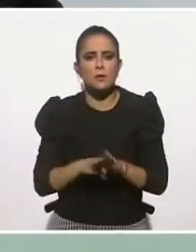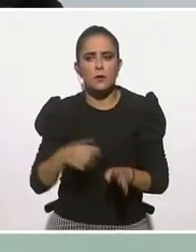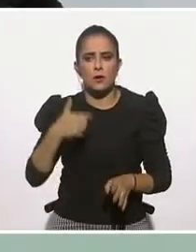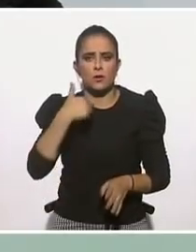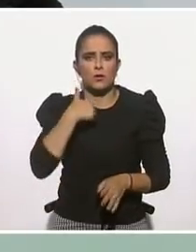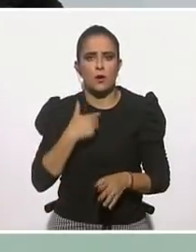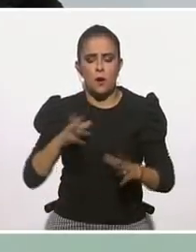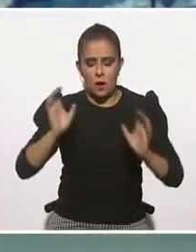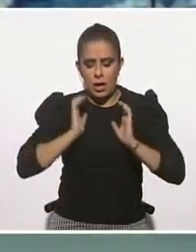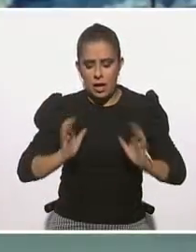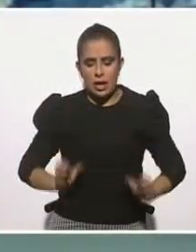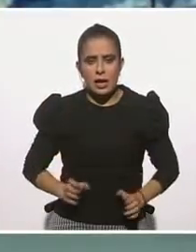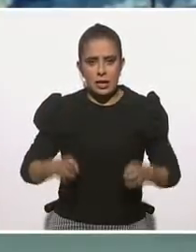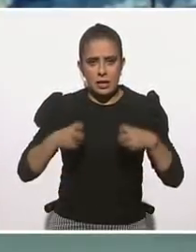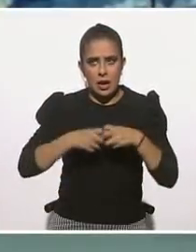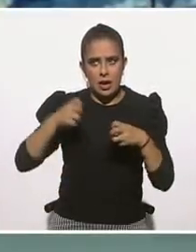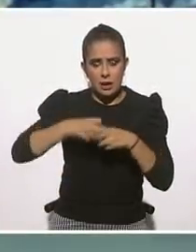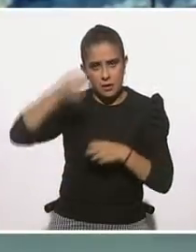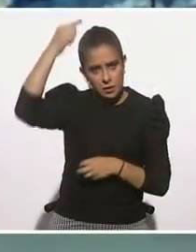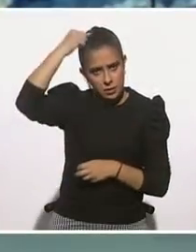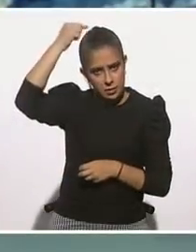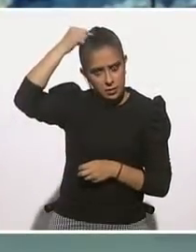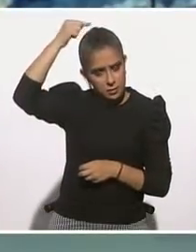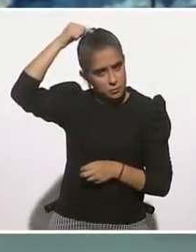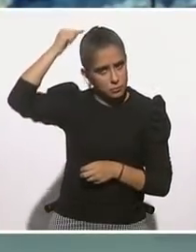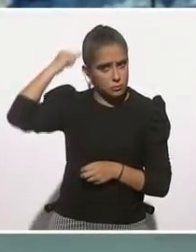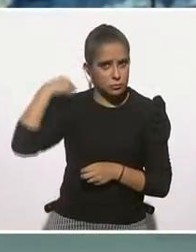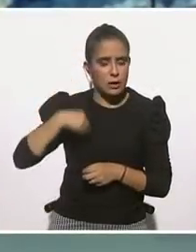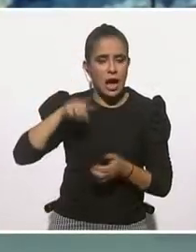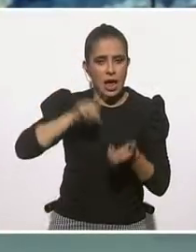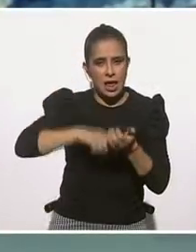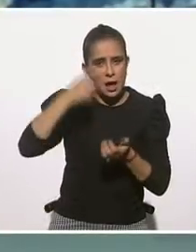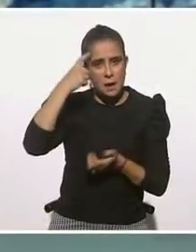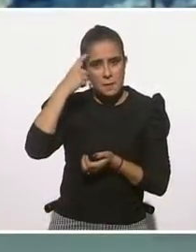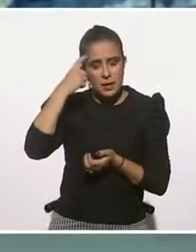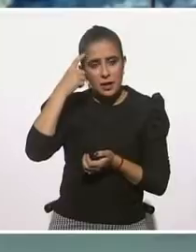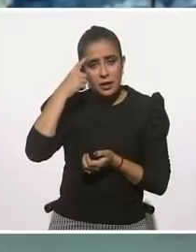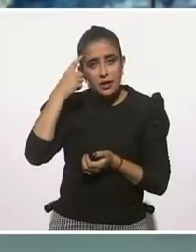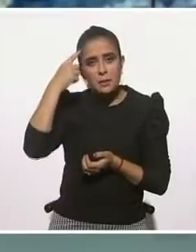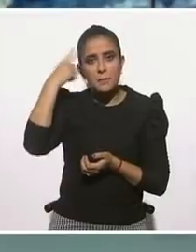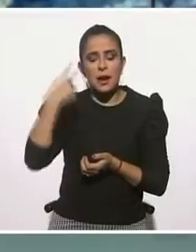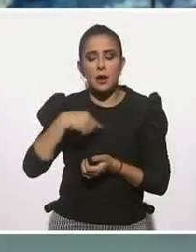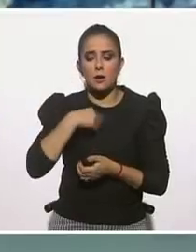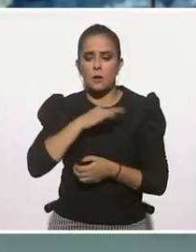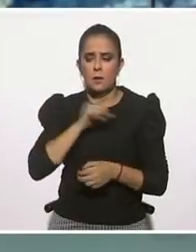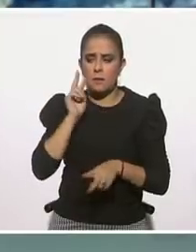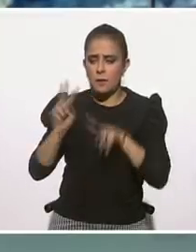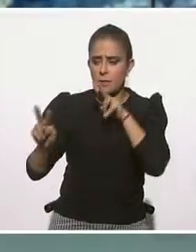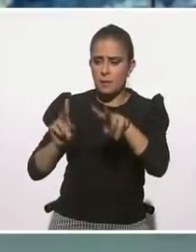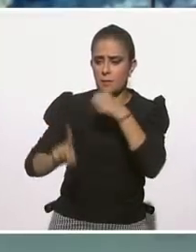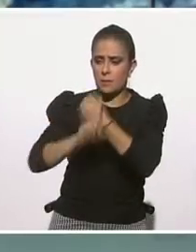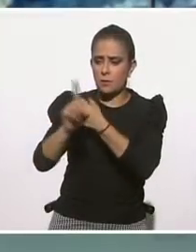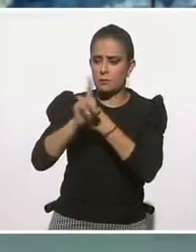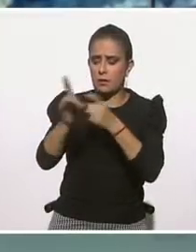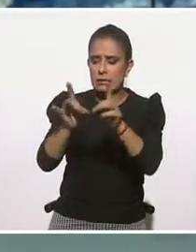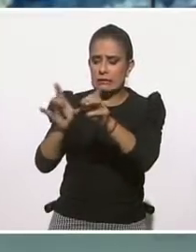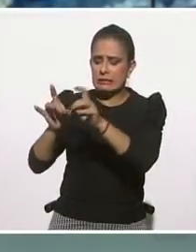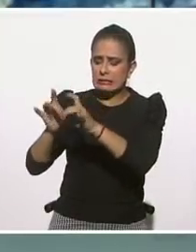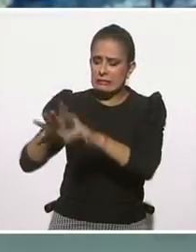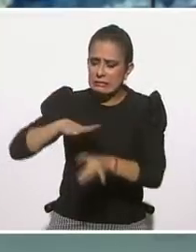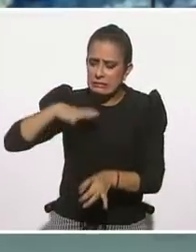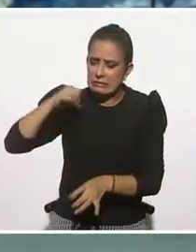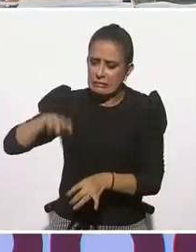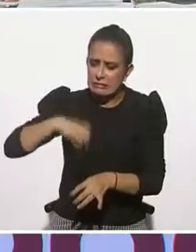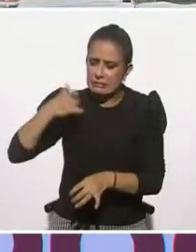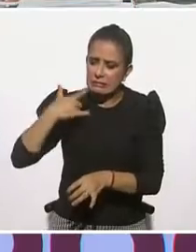de nuestro sistema nervioso central, de nuestro sistema psicológico para poder embatir estas cosas. veces ni siquiera nos damos cuenta de que